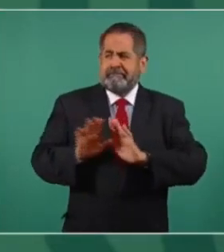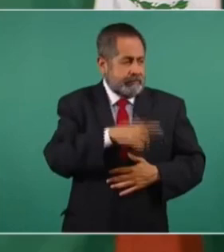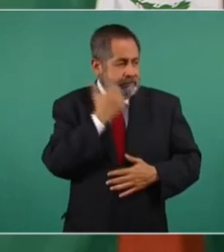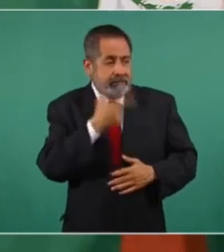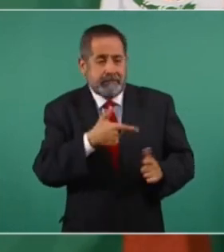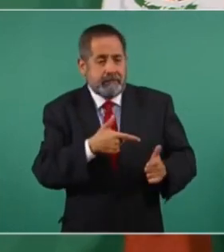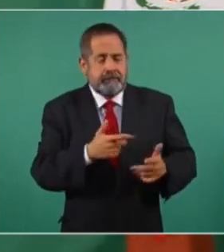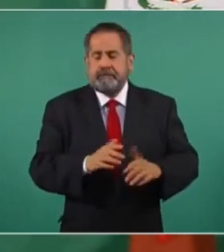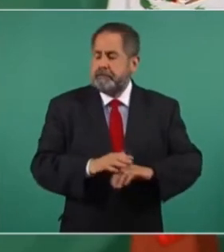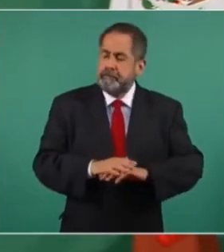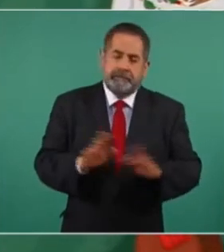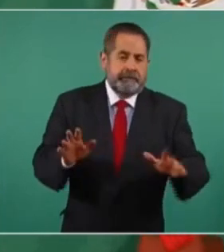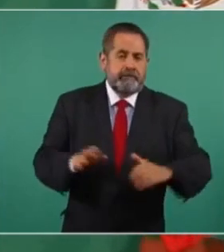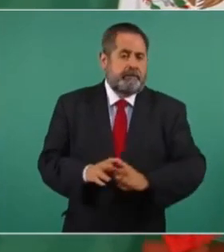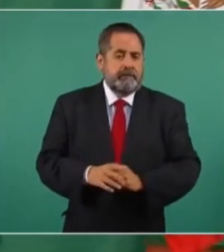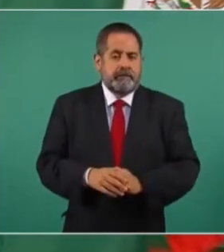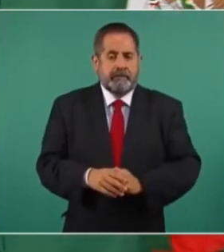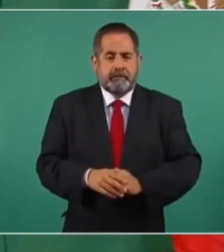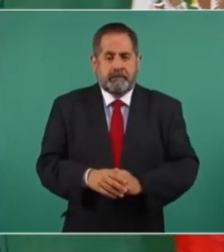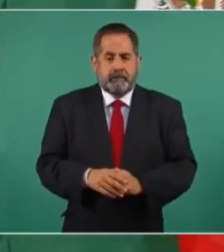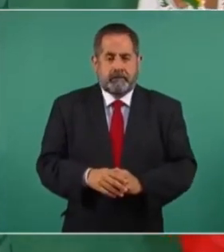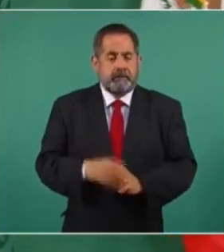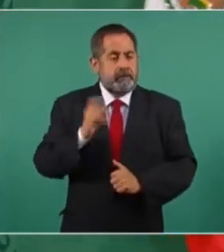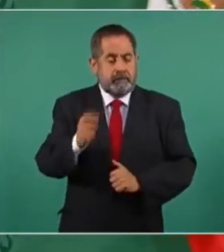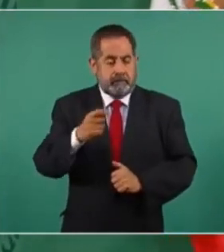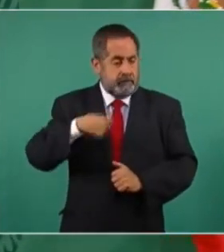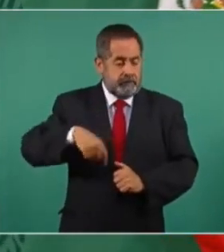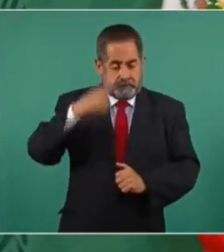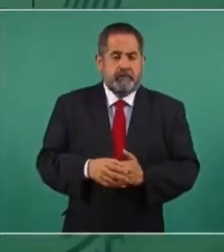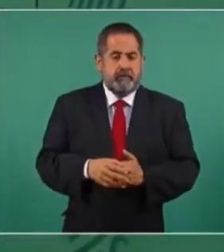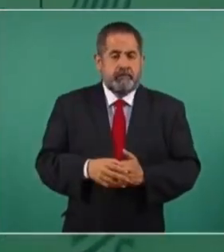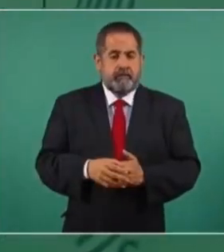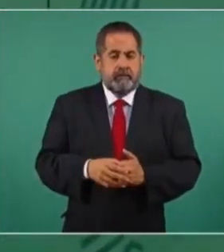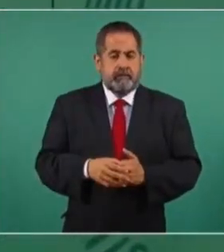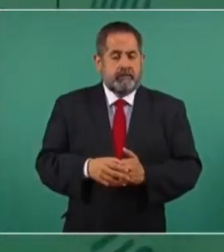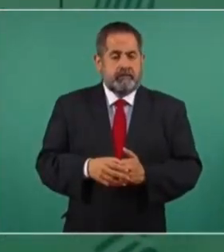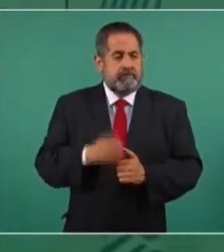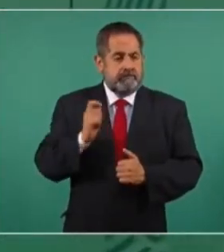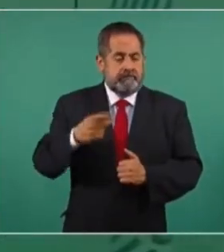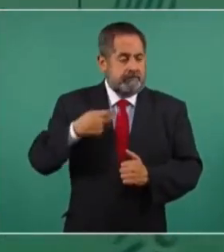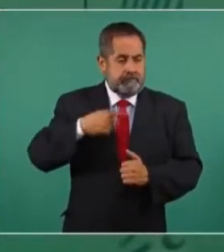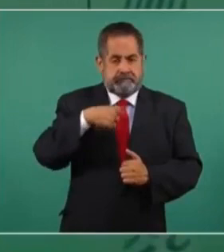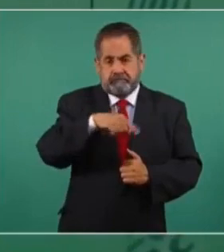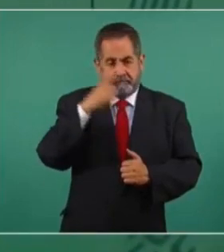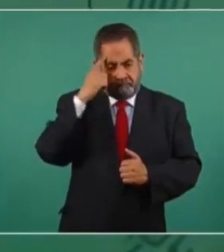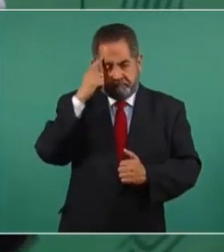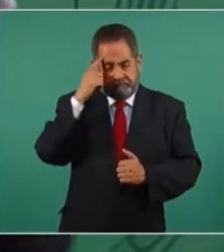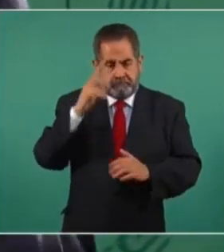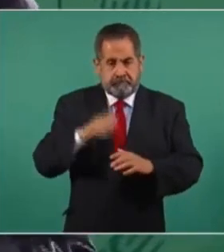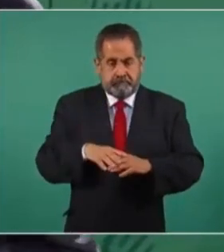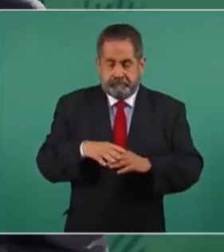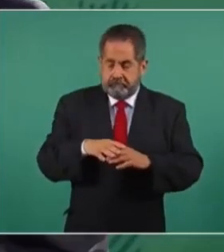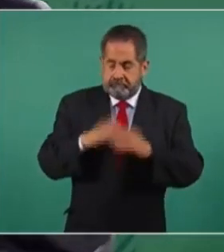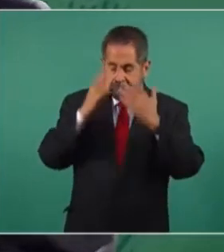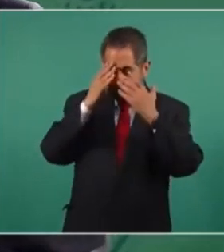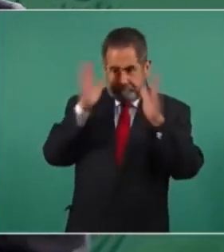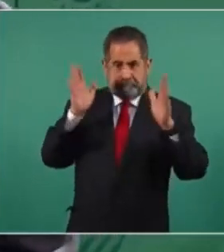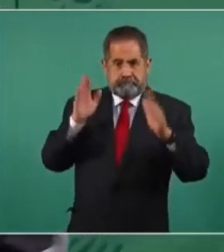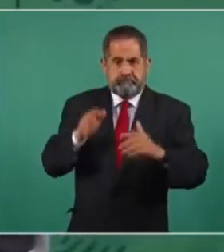privilegios. Entonces, tiene que ser una gente muy despierta,